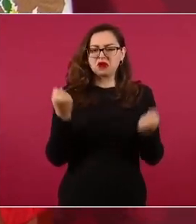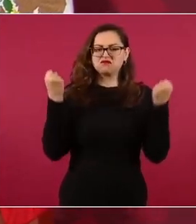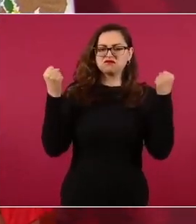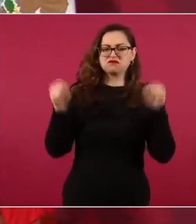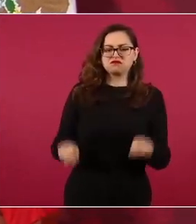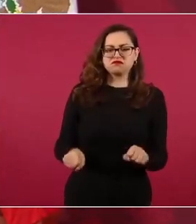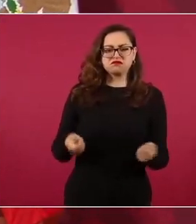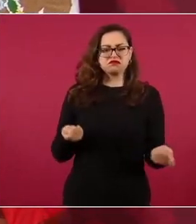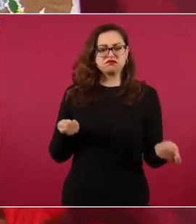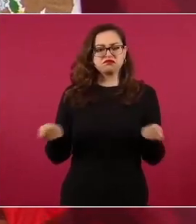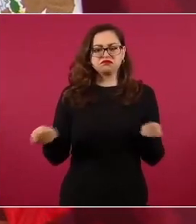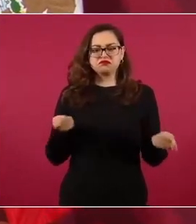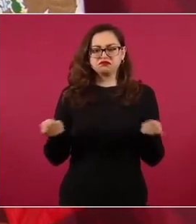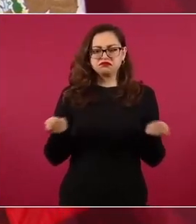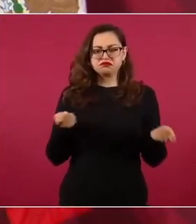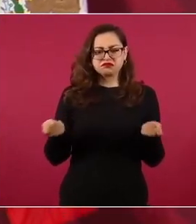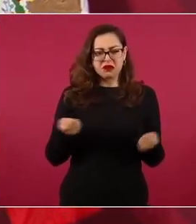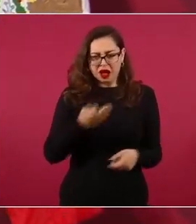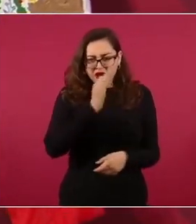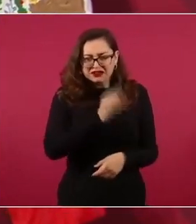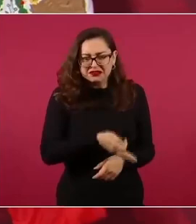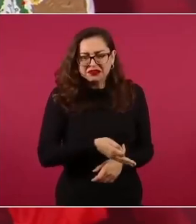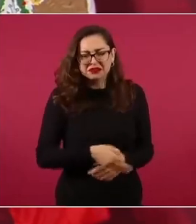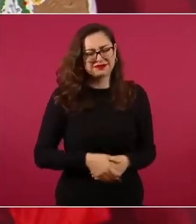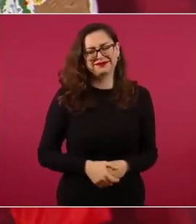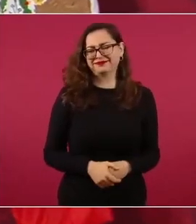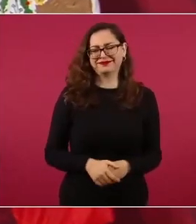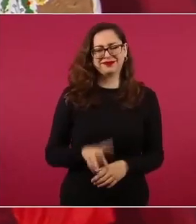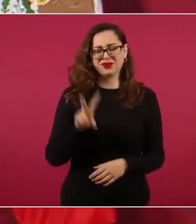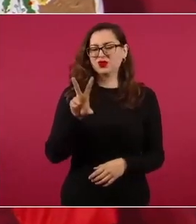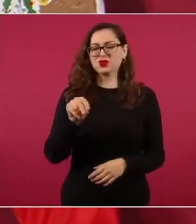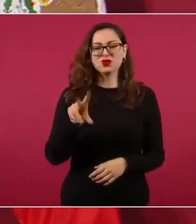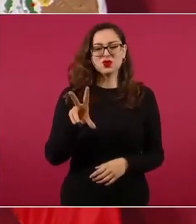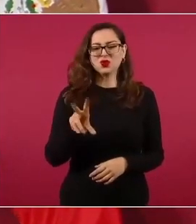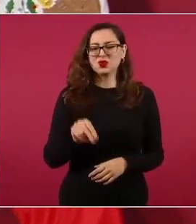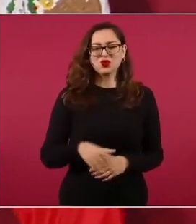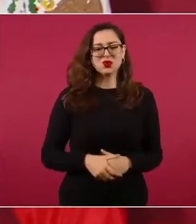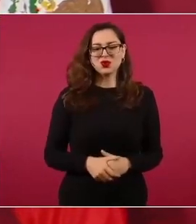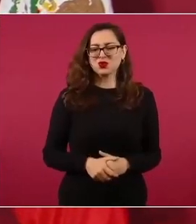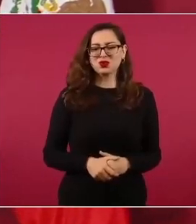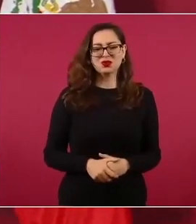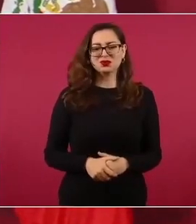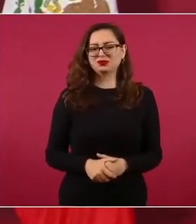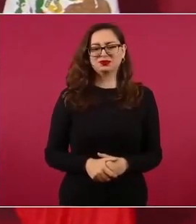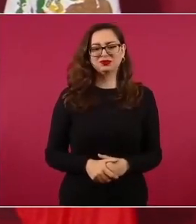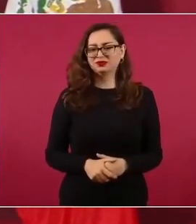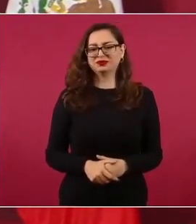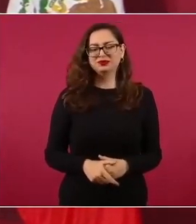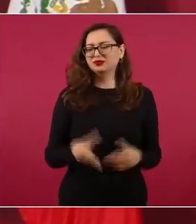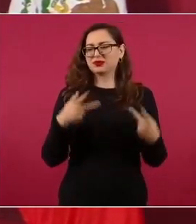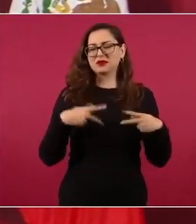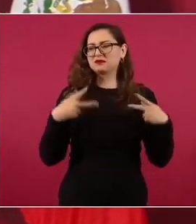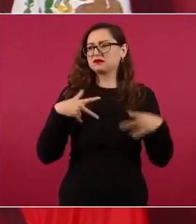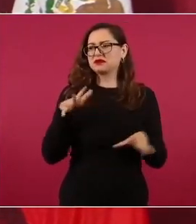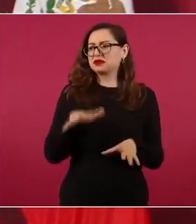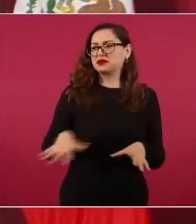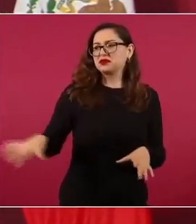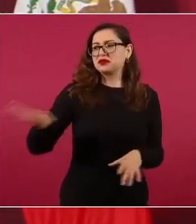dictadura, a nadie con poder absoluto, a nadie.